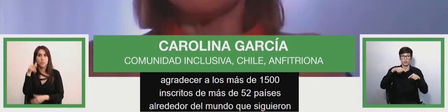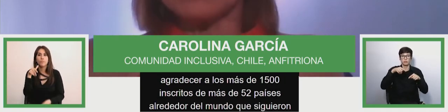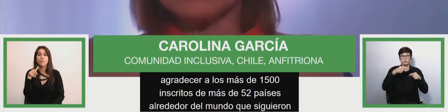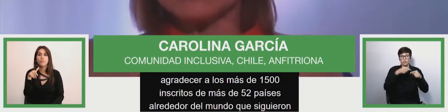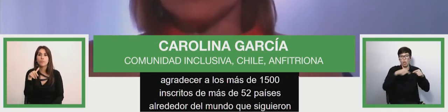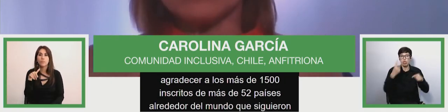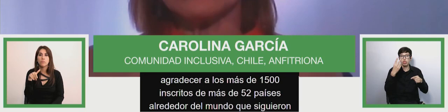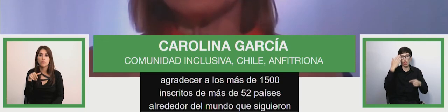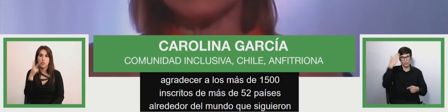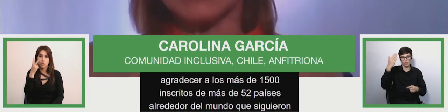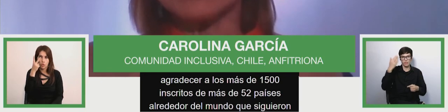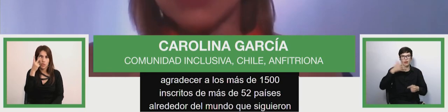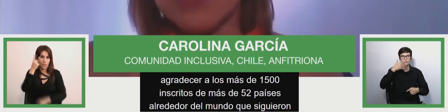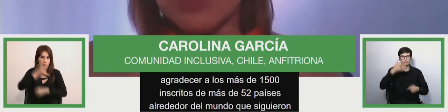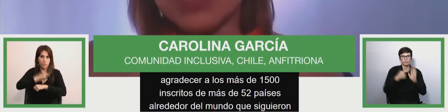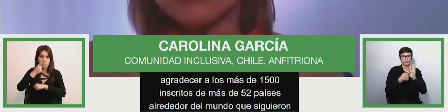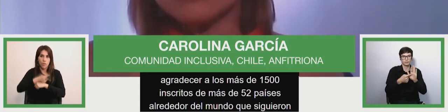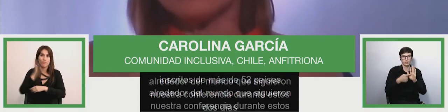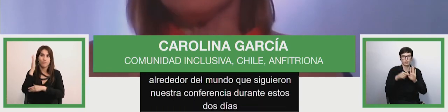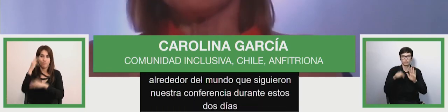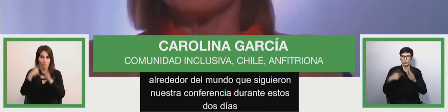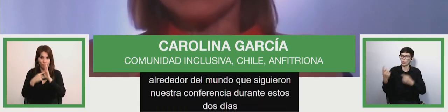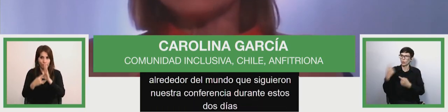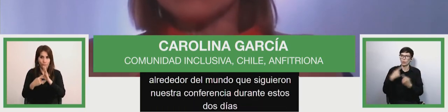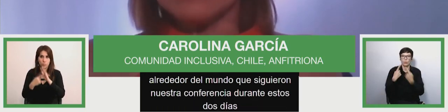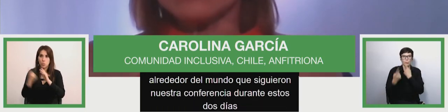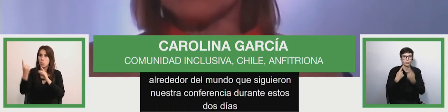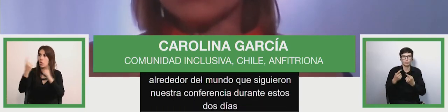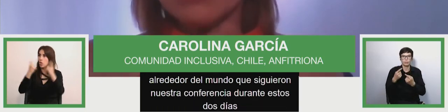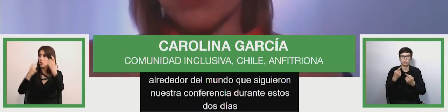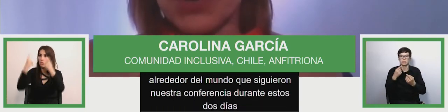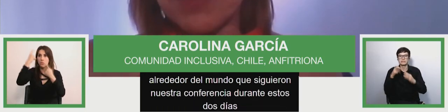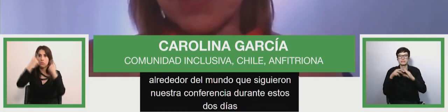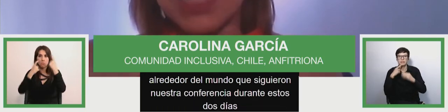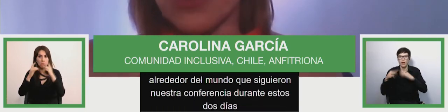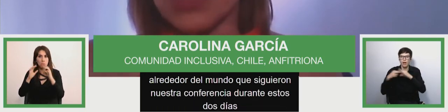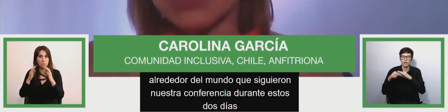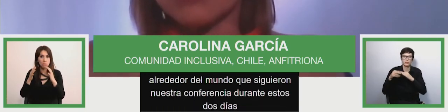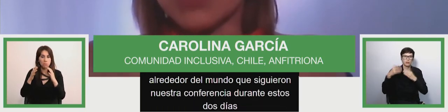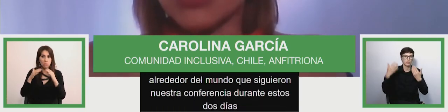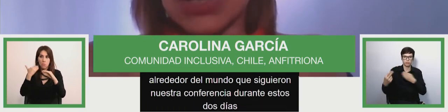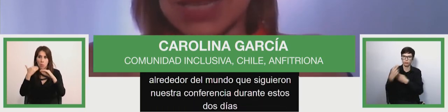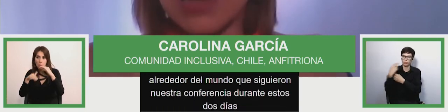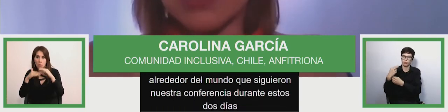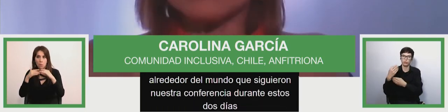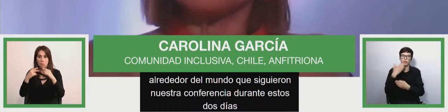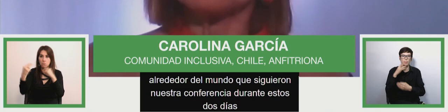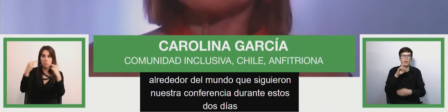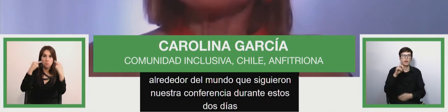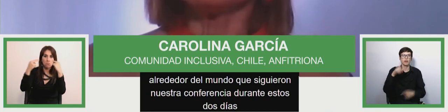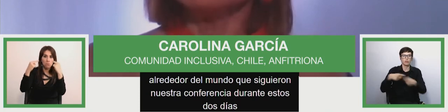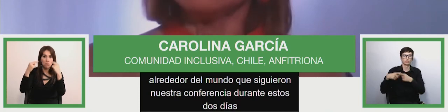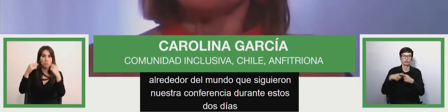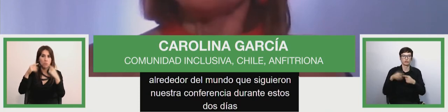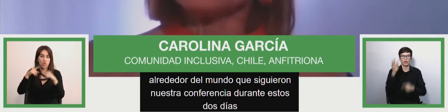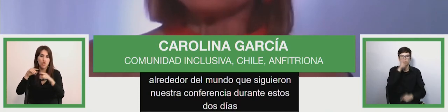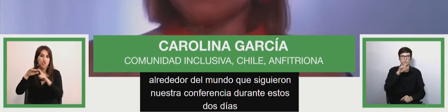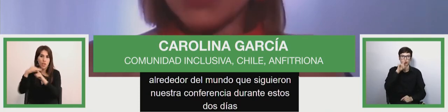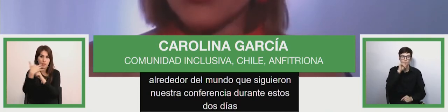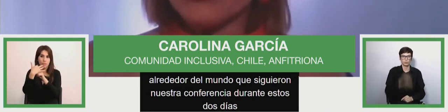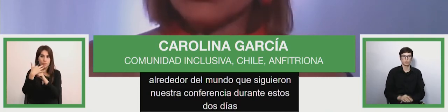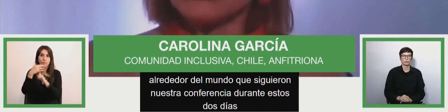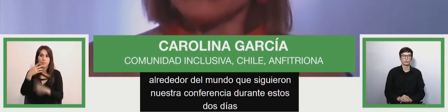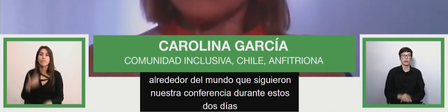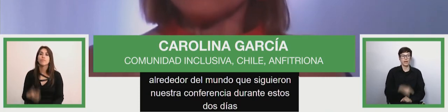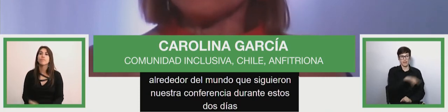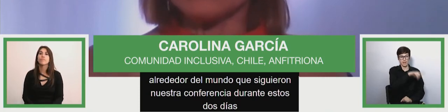participando activamente a través de la plataforma y nuestras redes sociales pues son